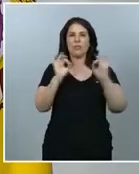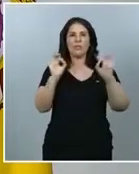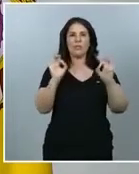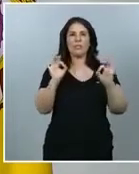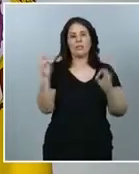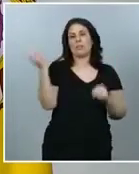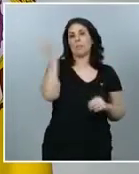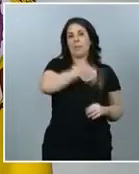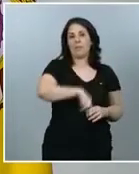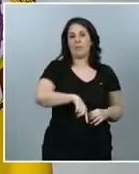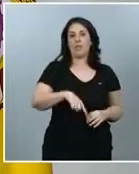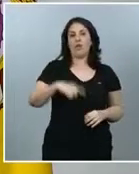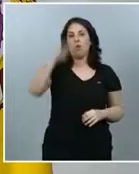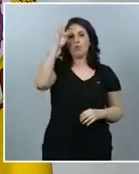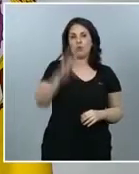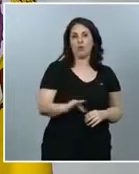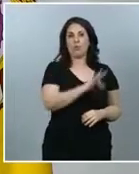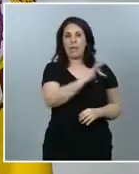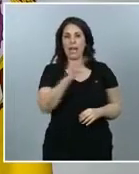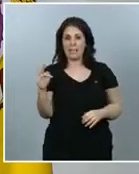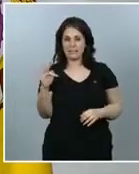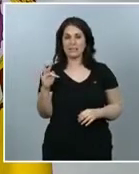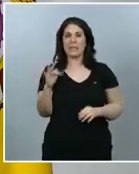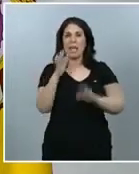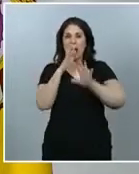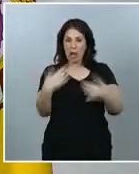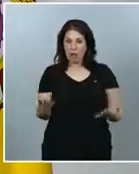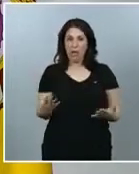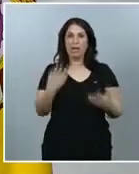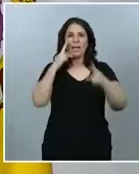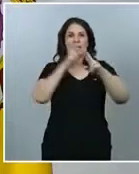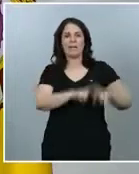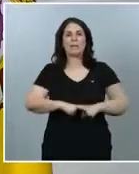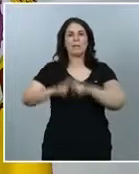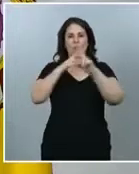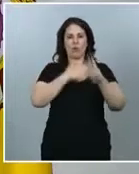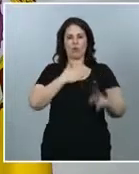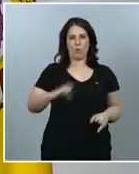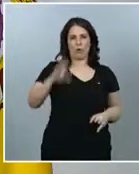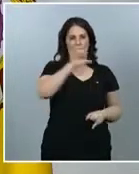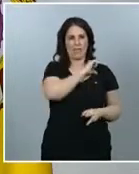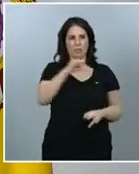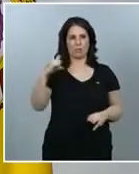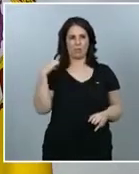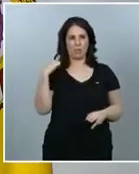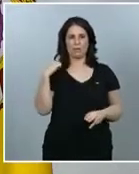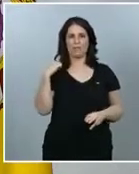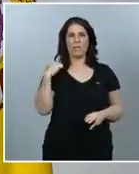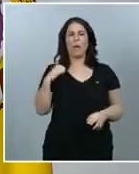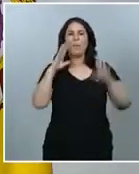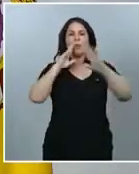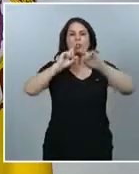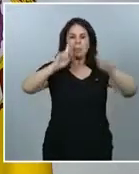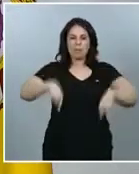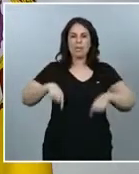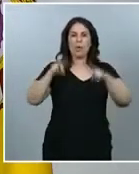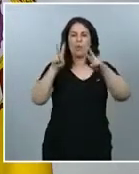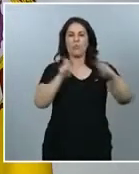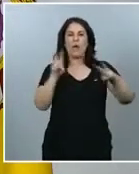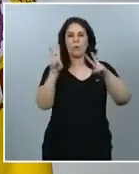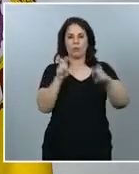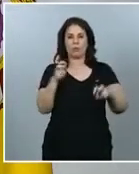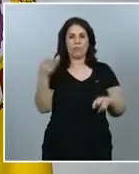los totales están ahora mismo en revisión por parte de las comunidades autónomas, pero sí que tenemos los nuevos fallecidos notificados con fecha de